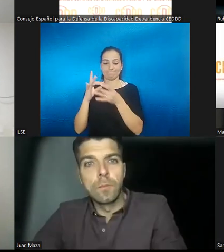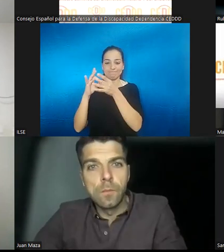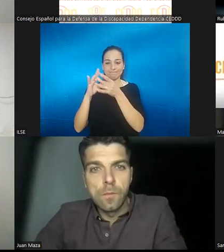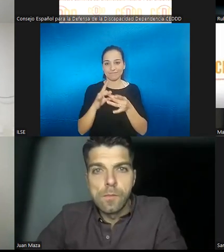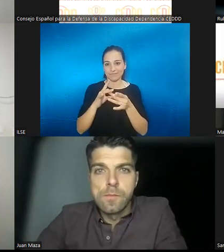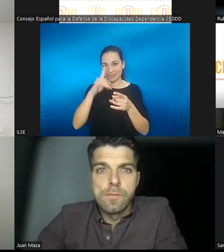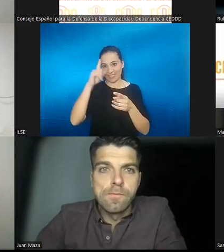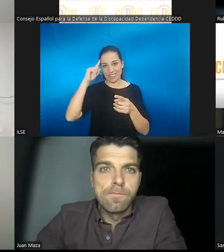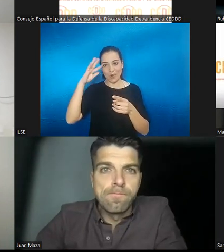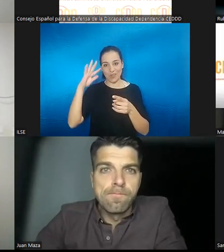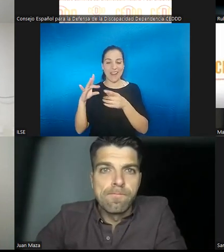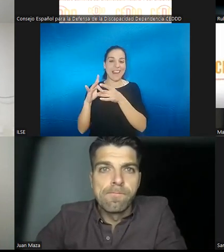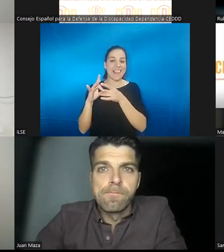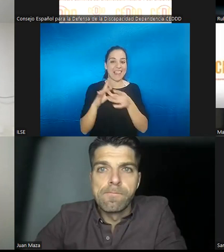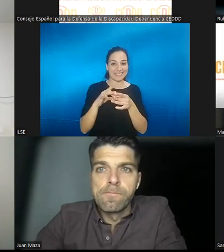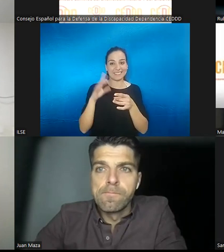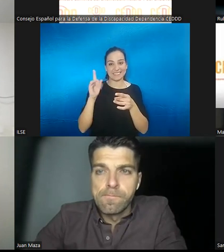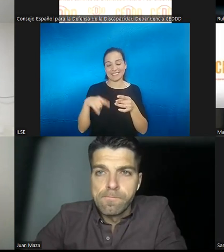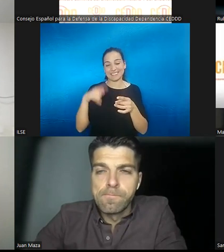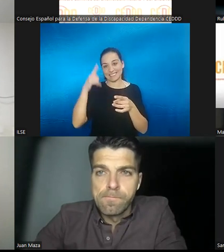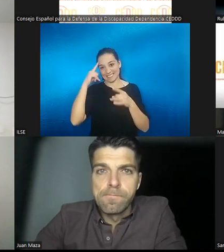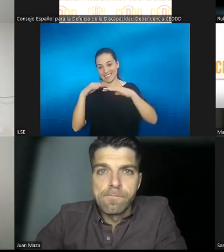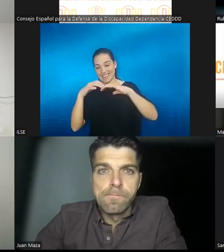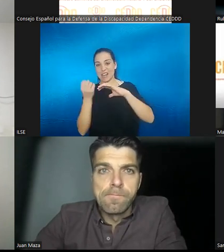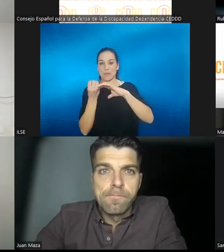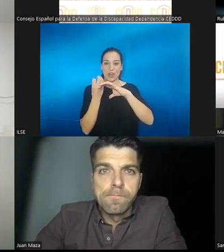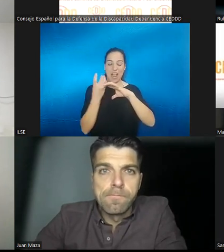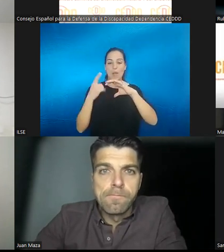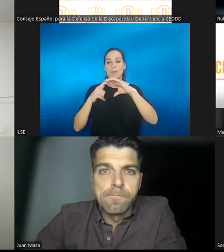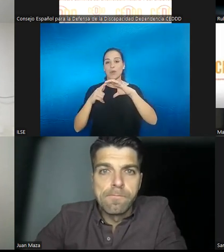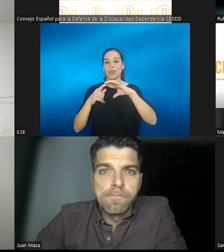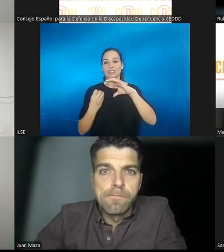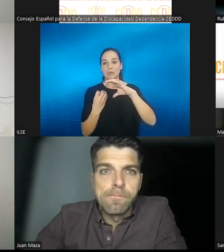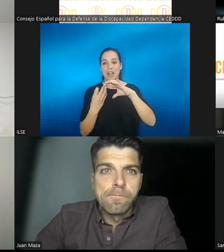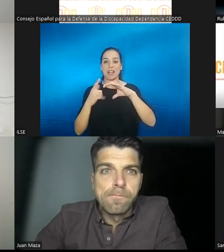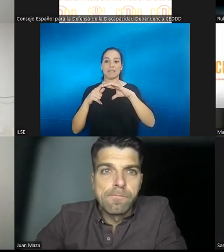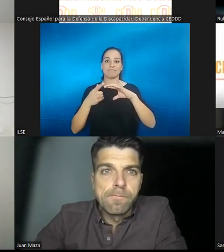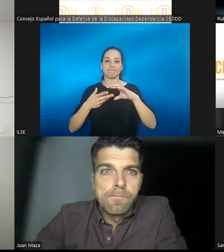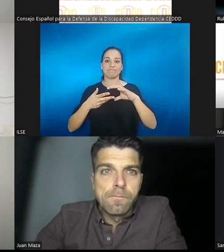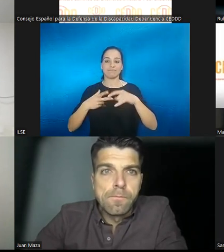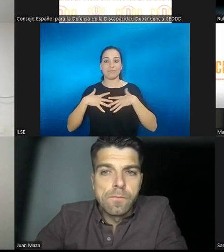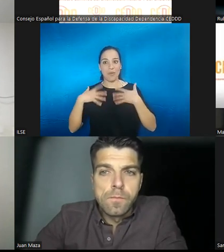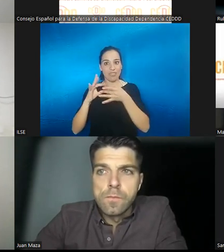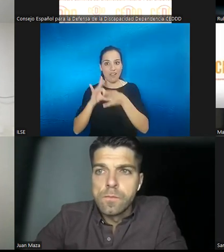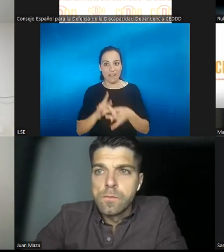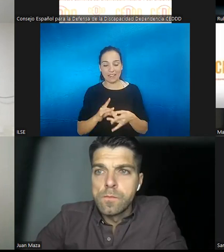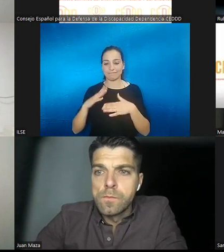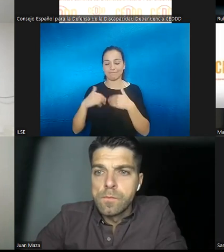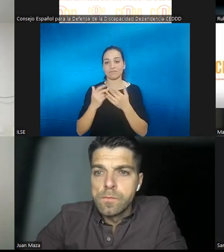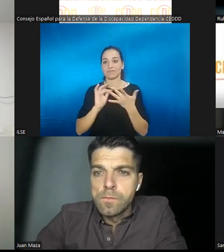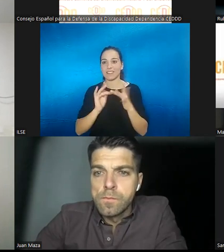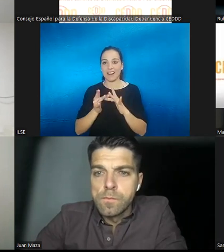neuronal con el hipocampo las emociones y como como a nivel de relaciones yo creo que no somos